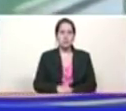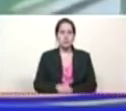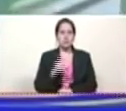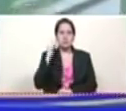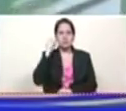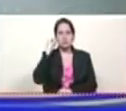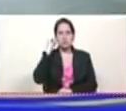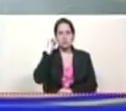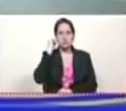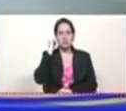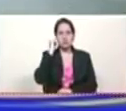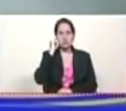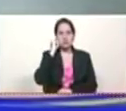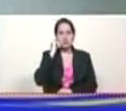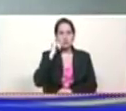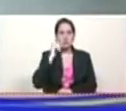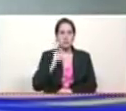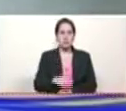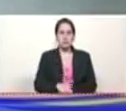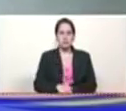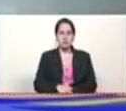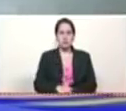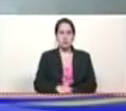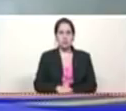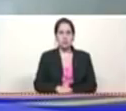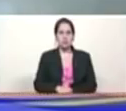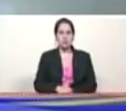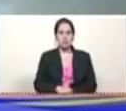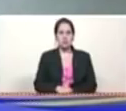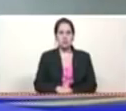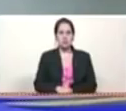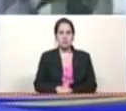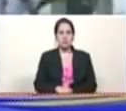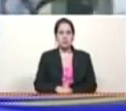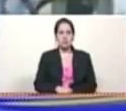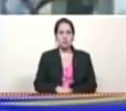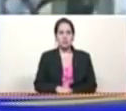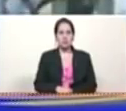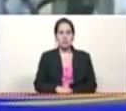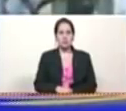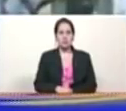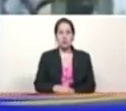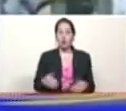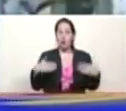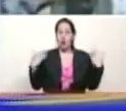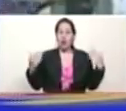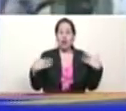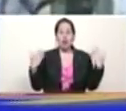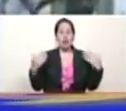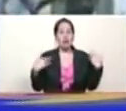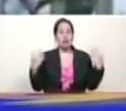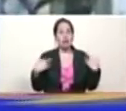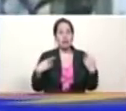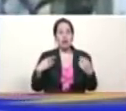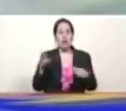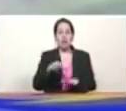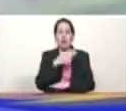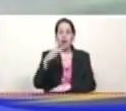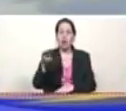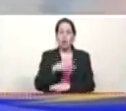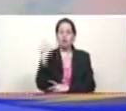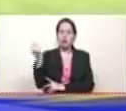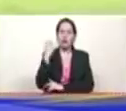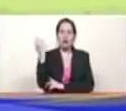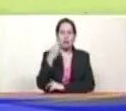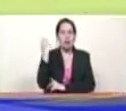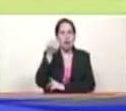pueblo calaboceño y con la alegría de la música llanera con la alegría